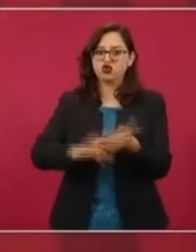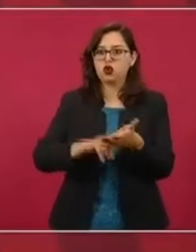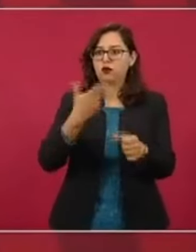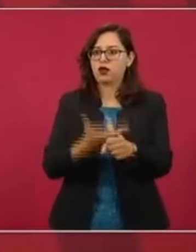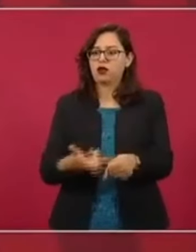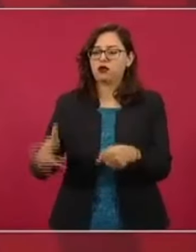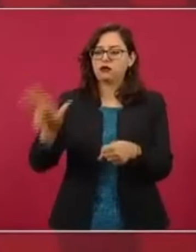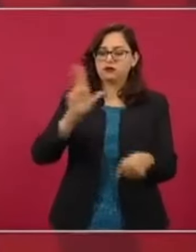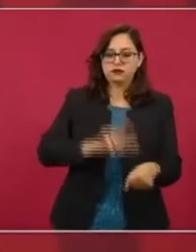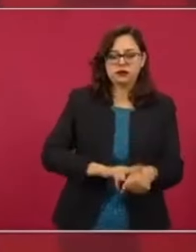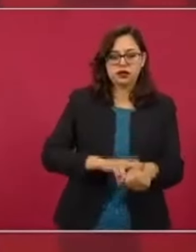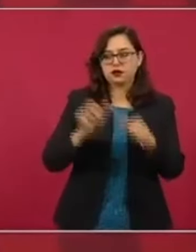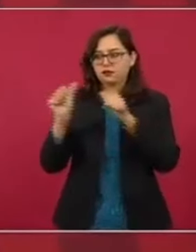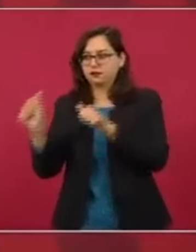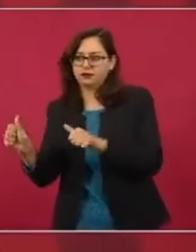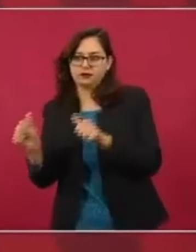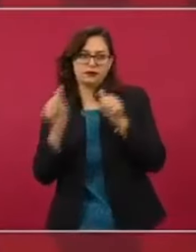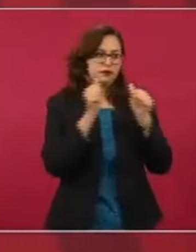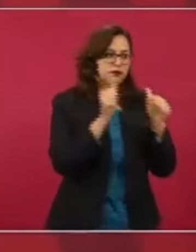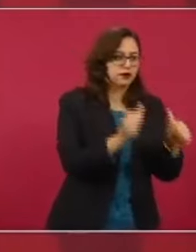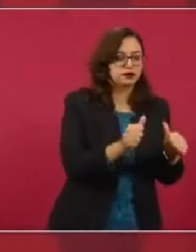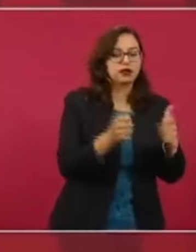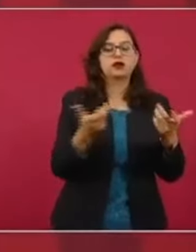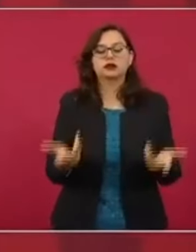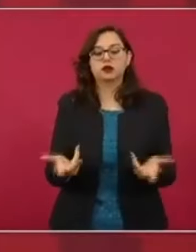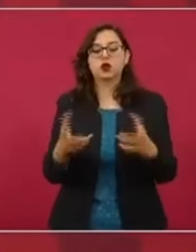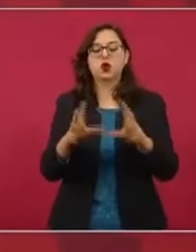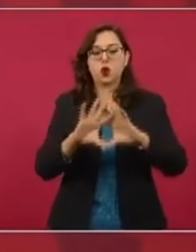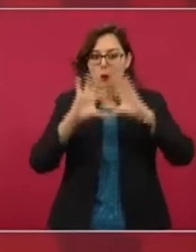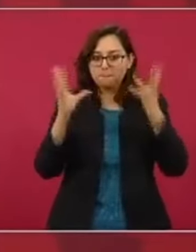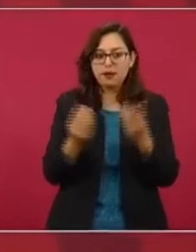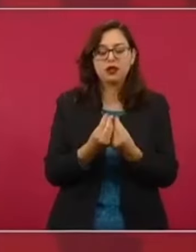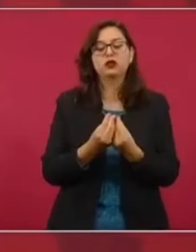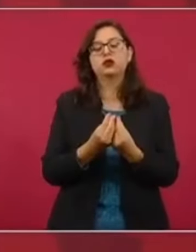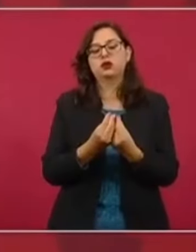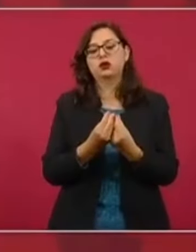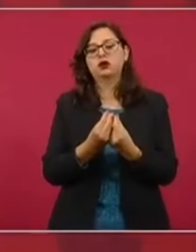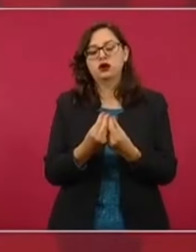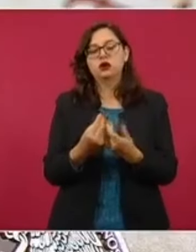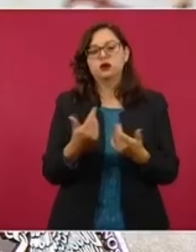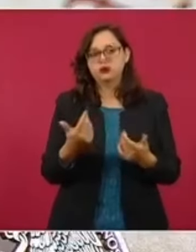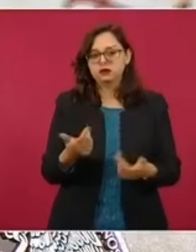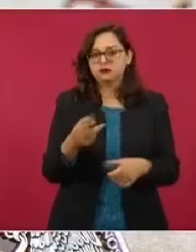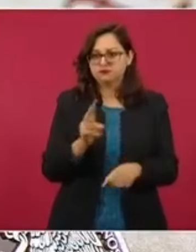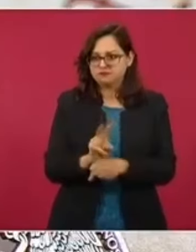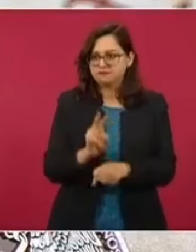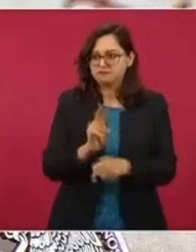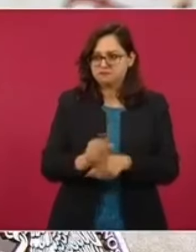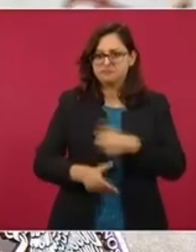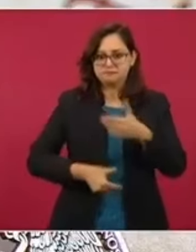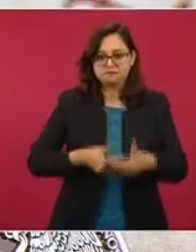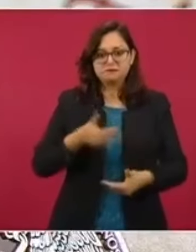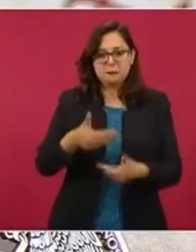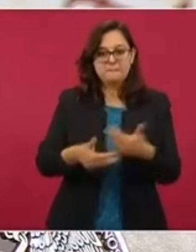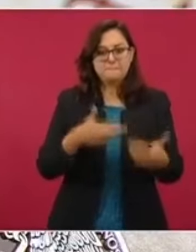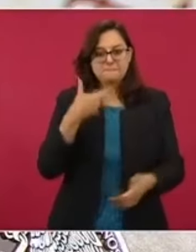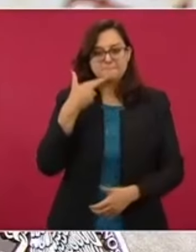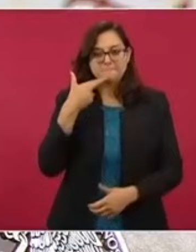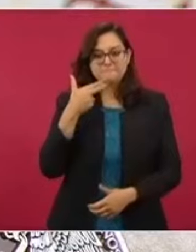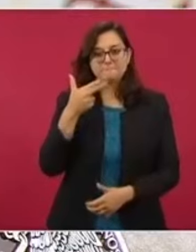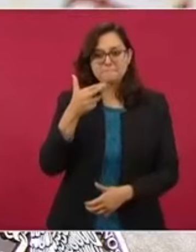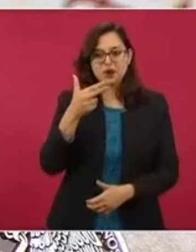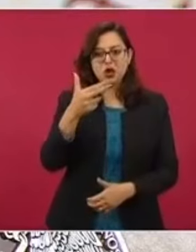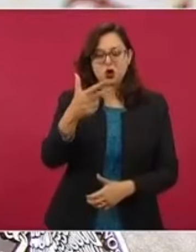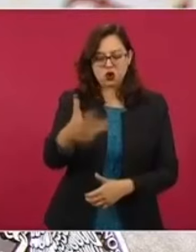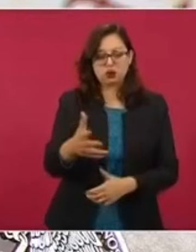los profesionistas de salud, en contexto global para darle un seguimiento y tener un factor de riesgo o